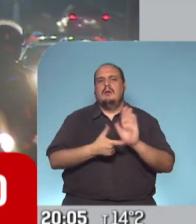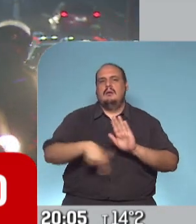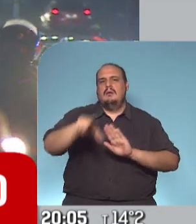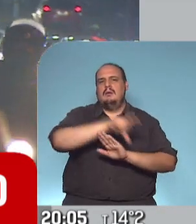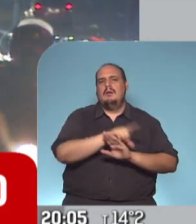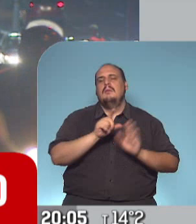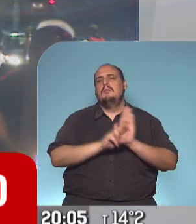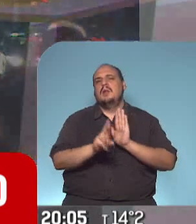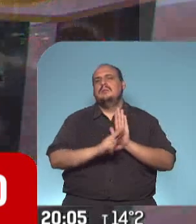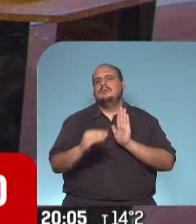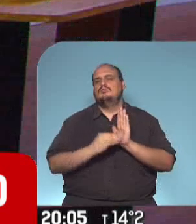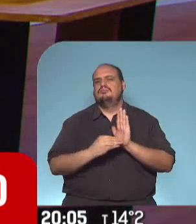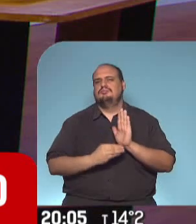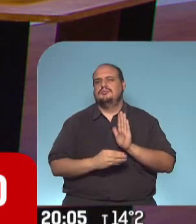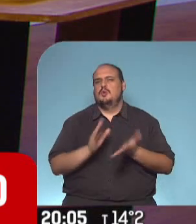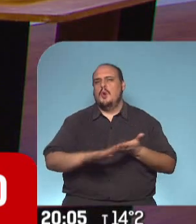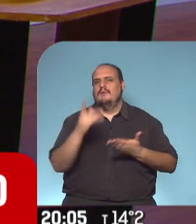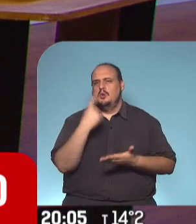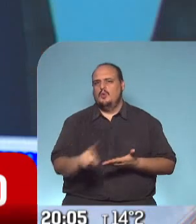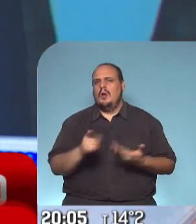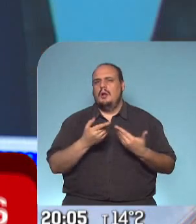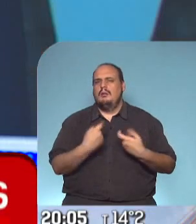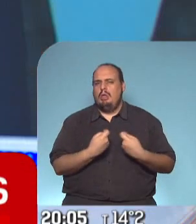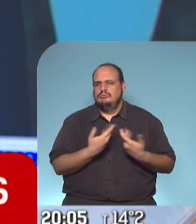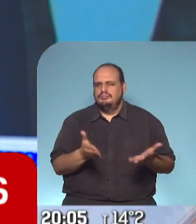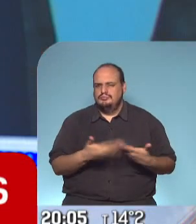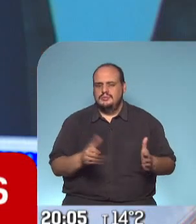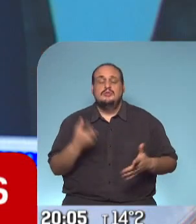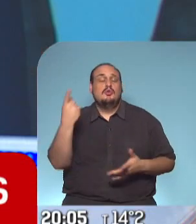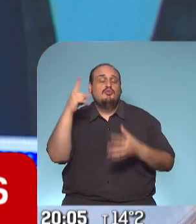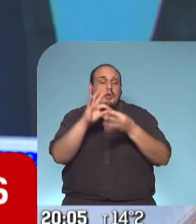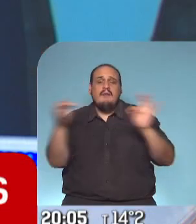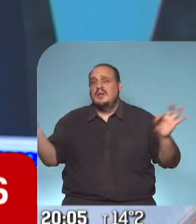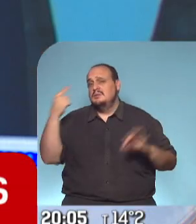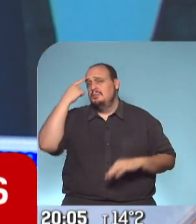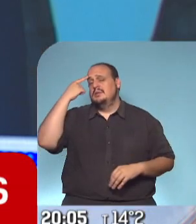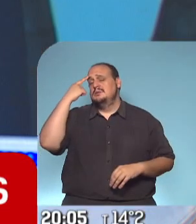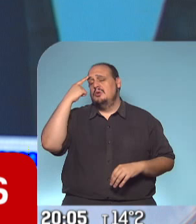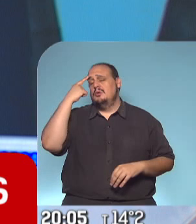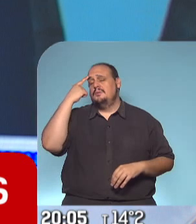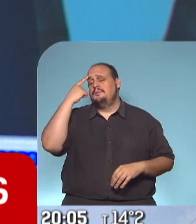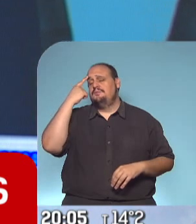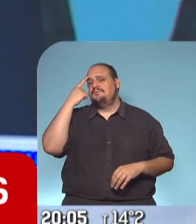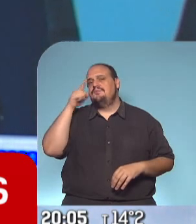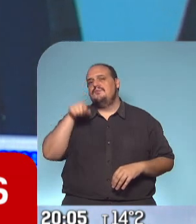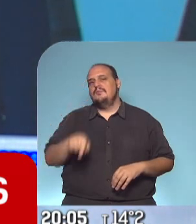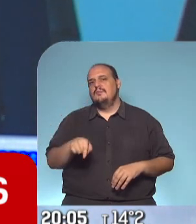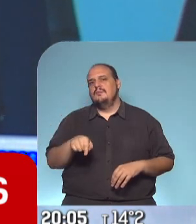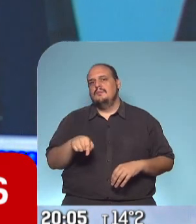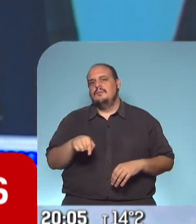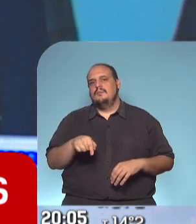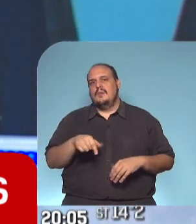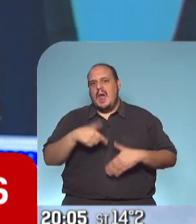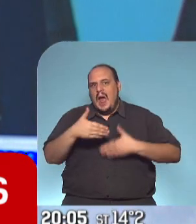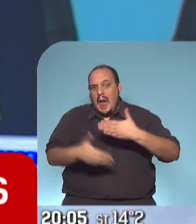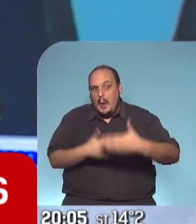exceptuando la ciudad. Se me ocurre una frase, Lucía, como para abrir el juego. El momento del avance no es